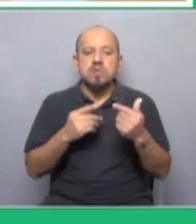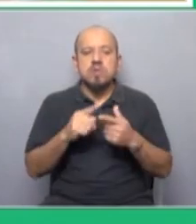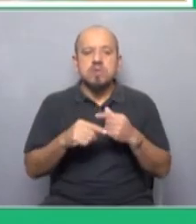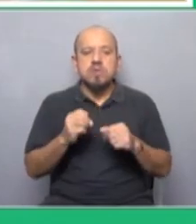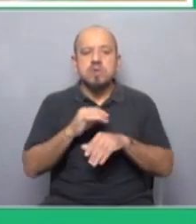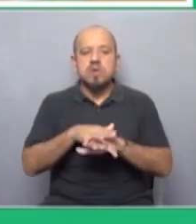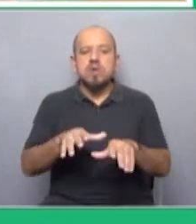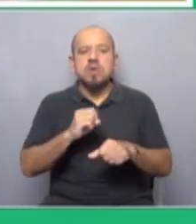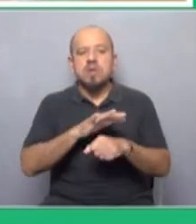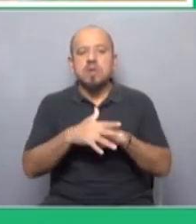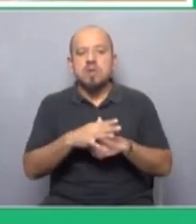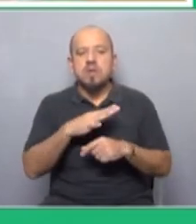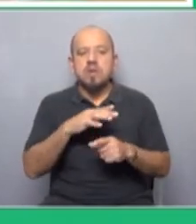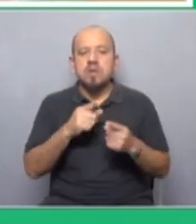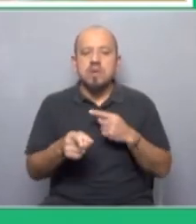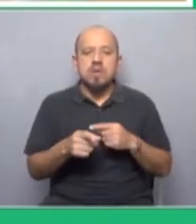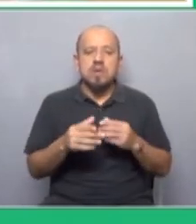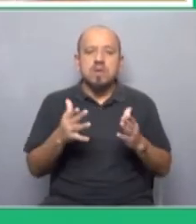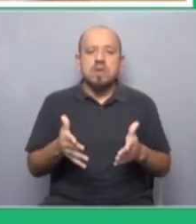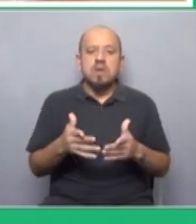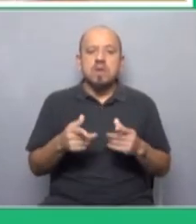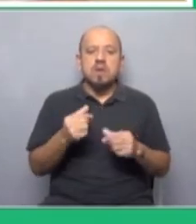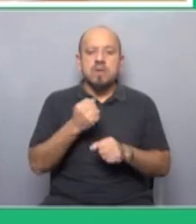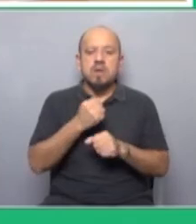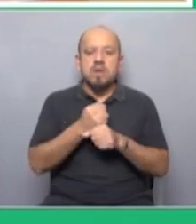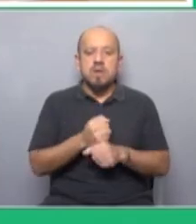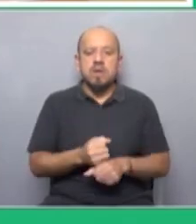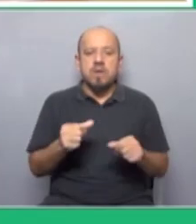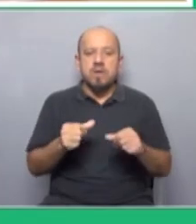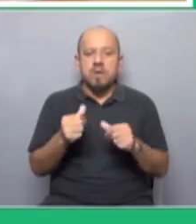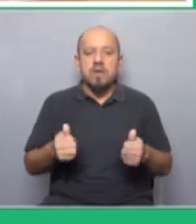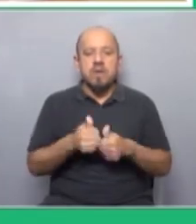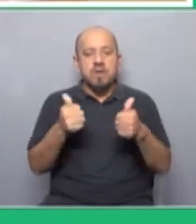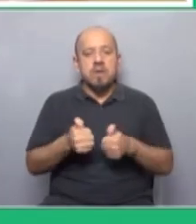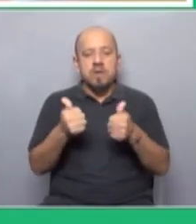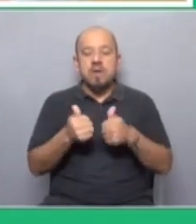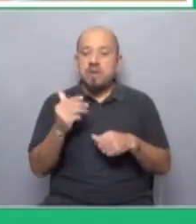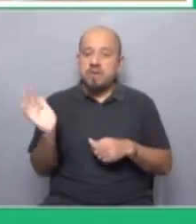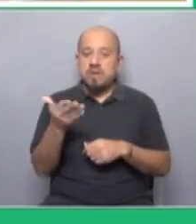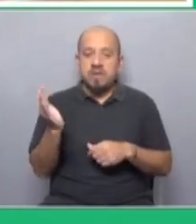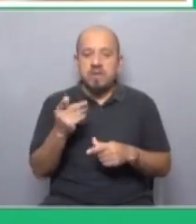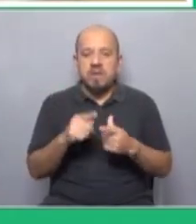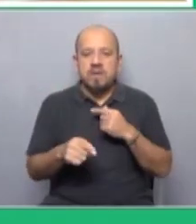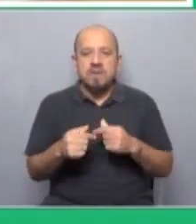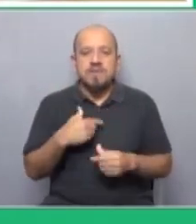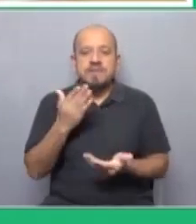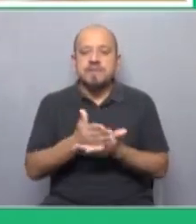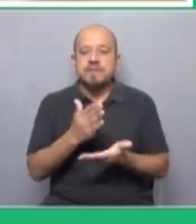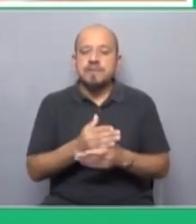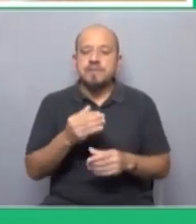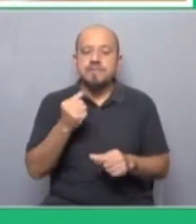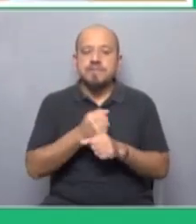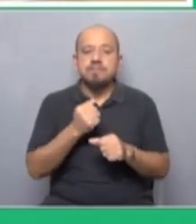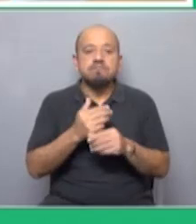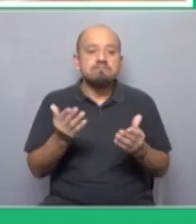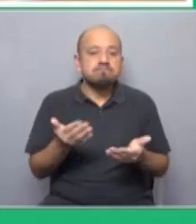pesar de que se evidenció la centralidad del trabajo para la realización de actividades productivas los derechos de las trabajadoras y los trabajadores